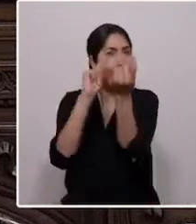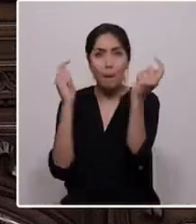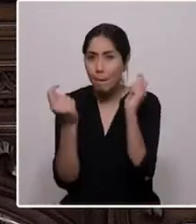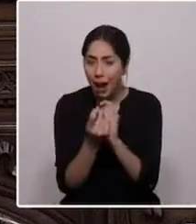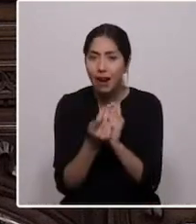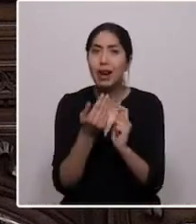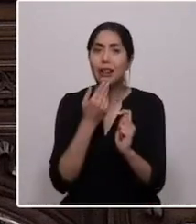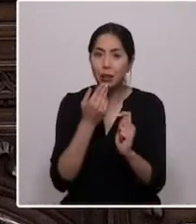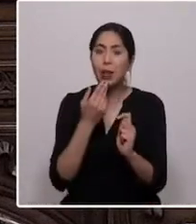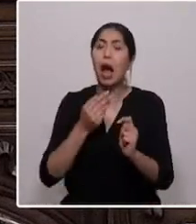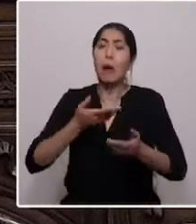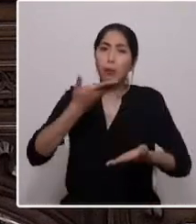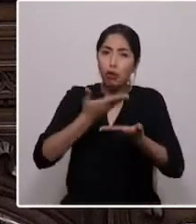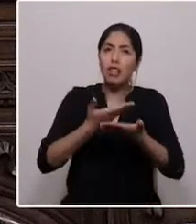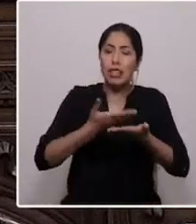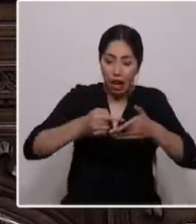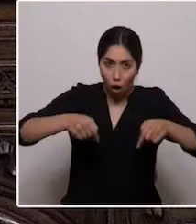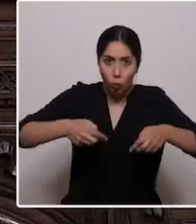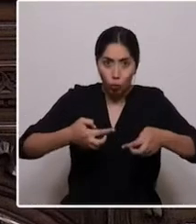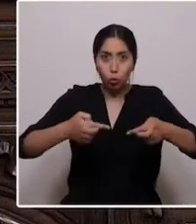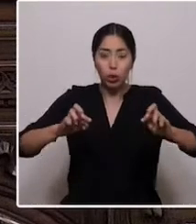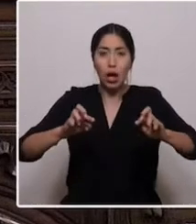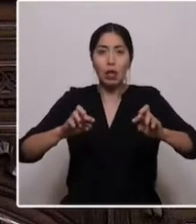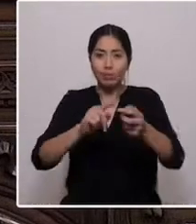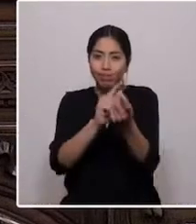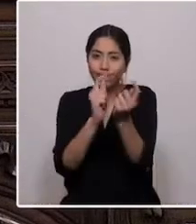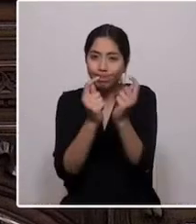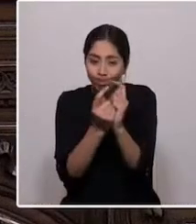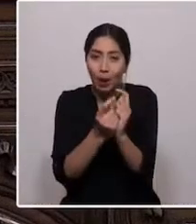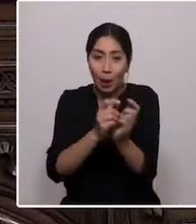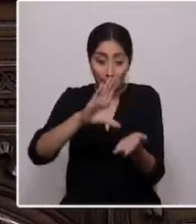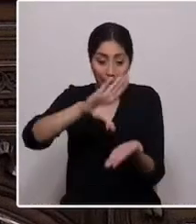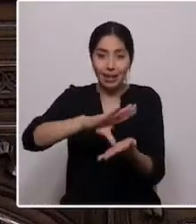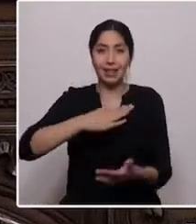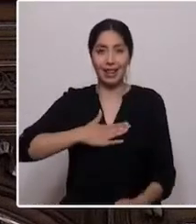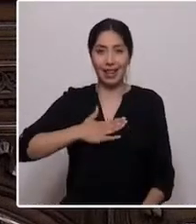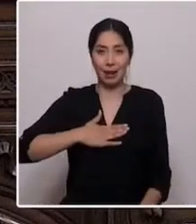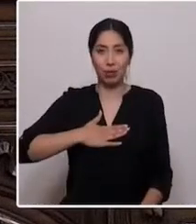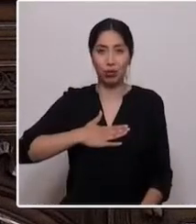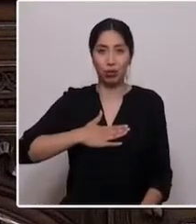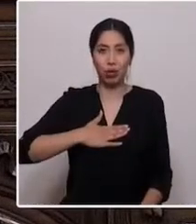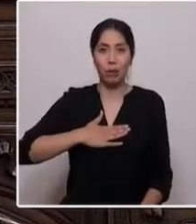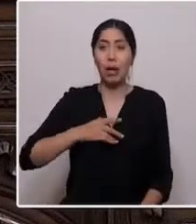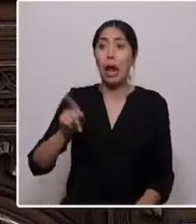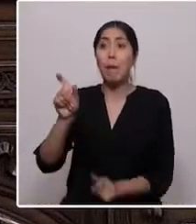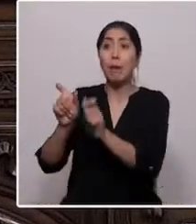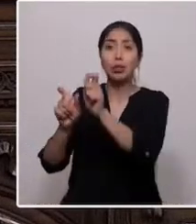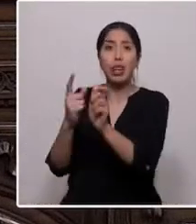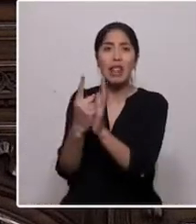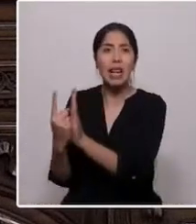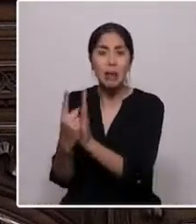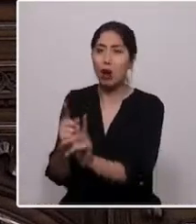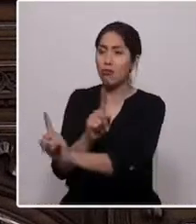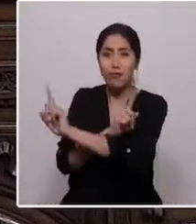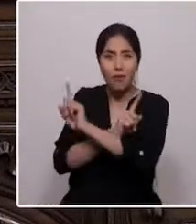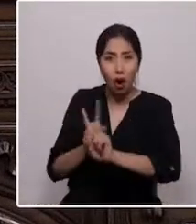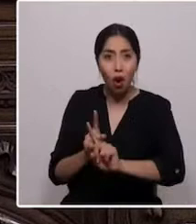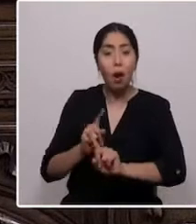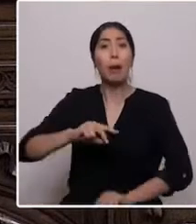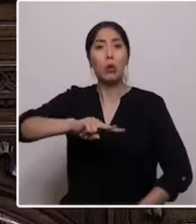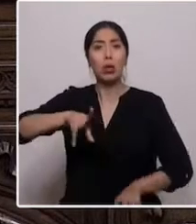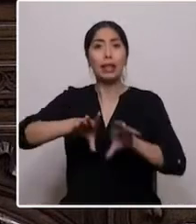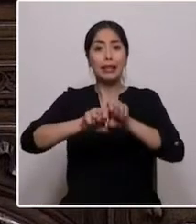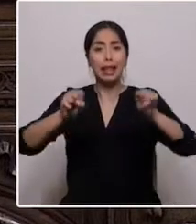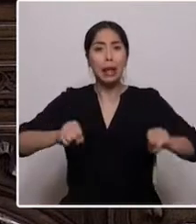oportunidad de transformar, de convertirnos en el país que queremos ser para que nadie sea marginado, para que nuestros sistemas de